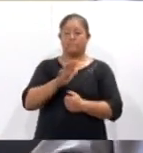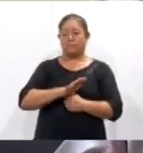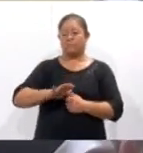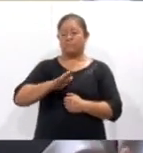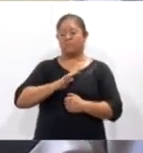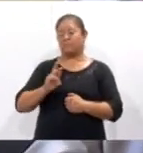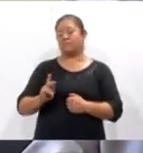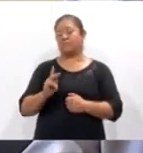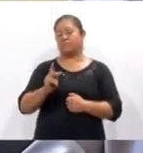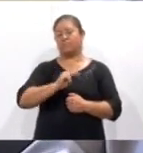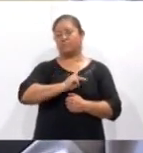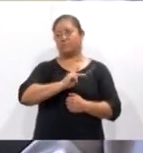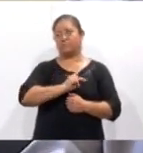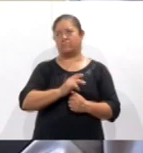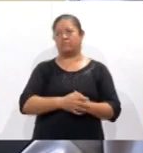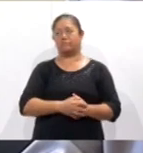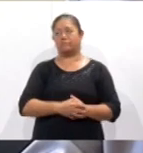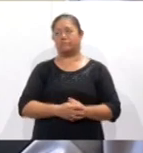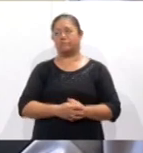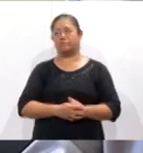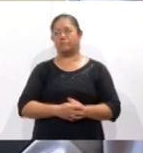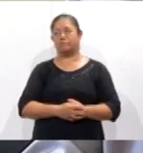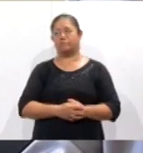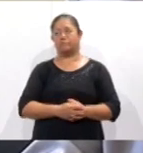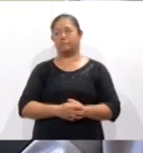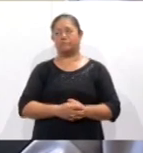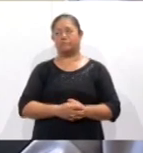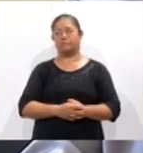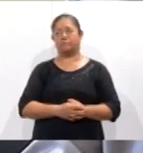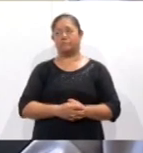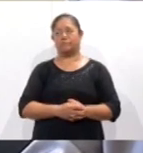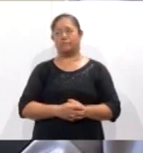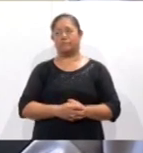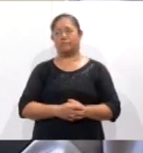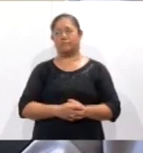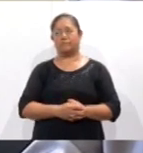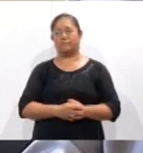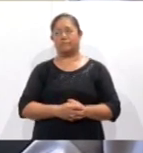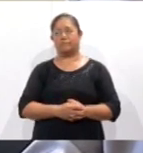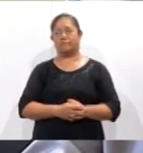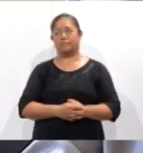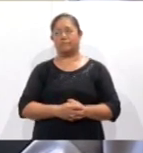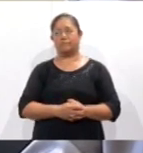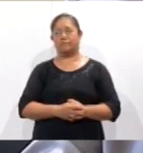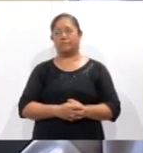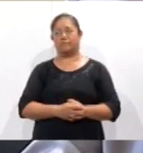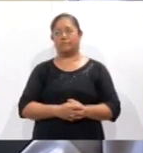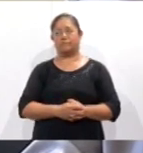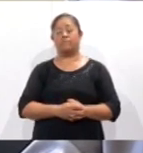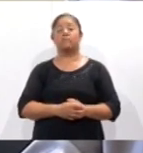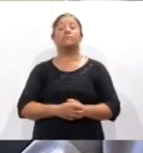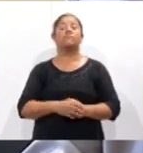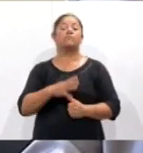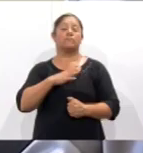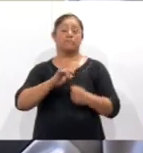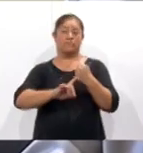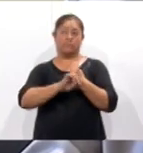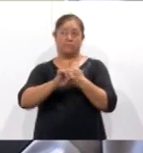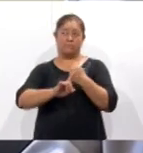estamos totalmente de acuerdo con esto, pero estamos en un problema de una epidemia